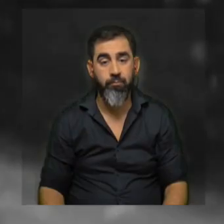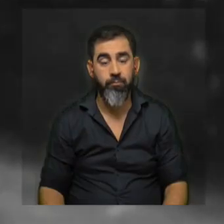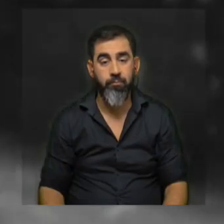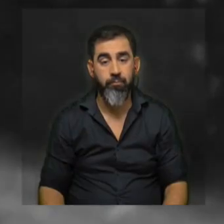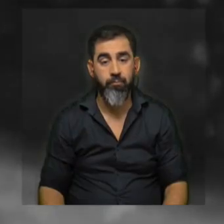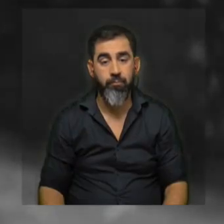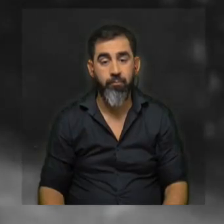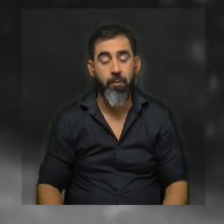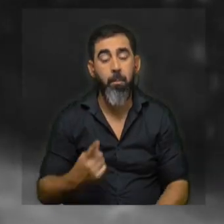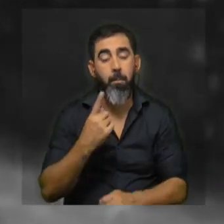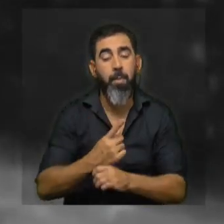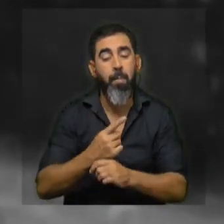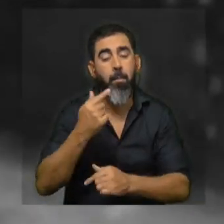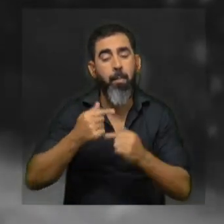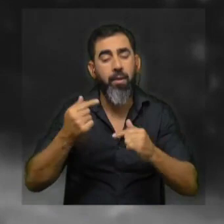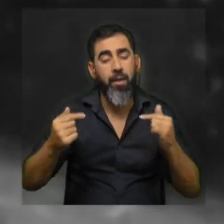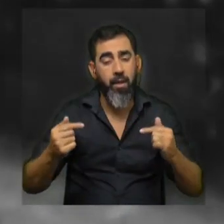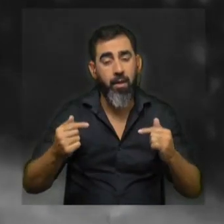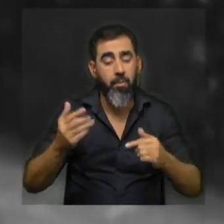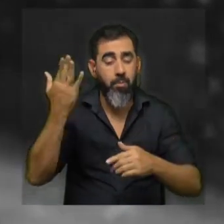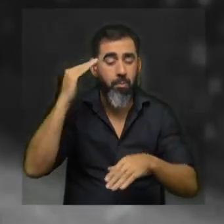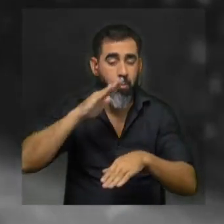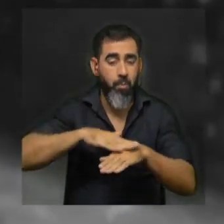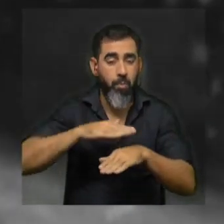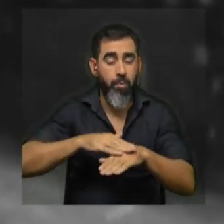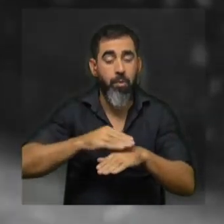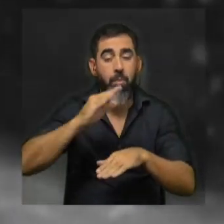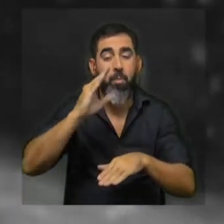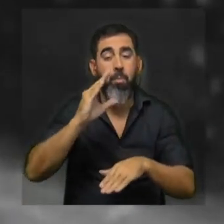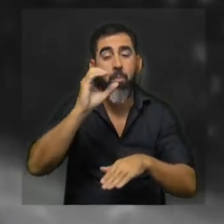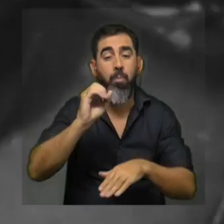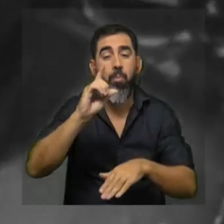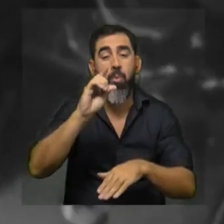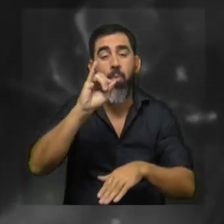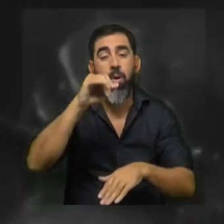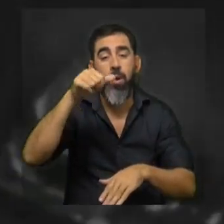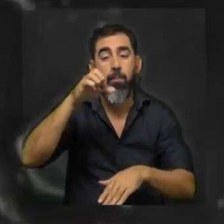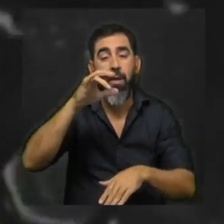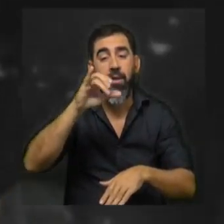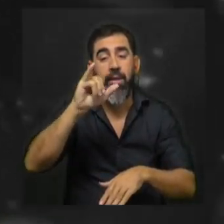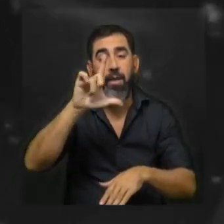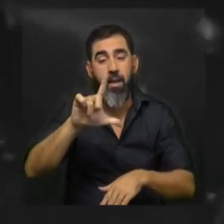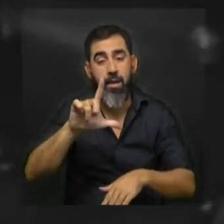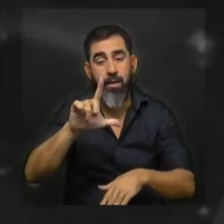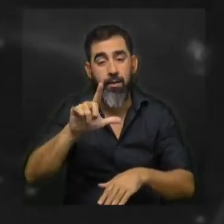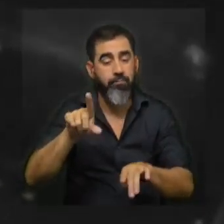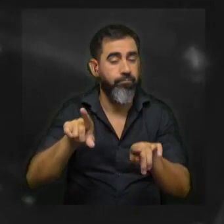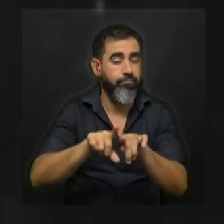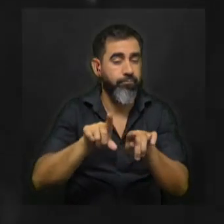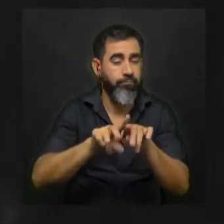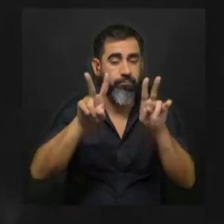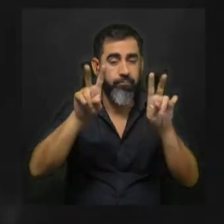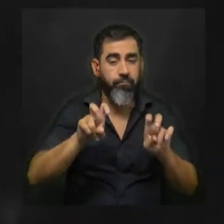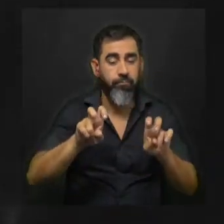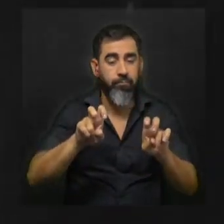el primer material que se usó en ese momento era el polimetilmetacrilato exactamente ese que tenía que ver con las